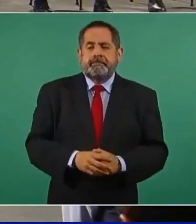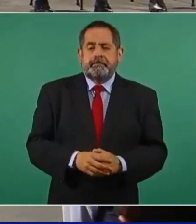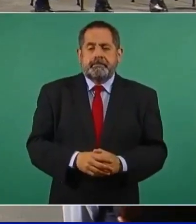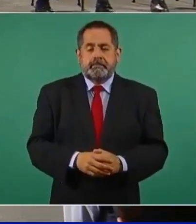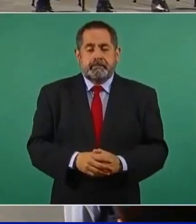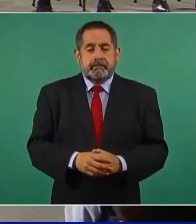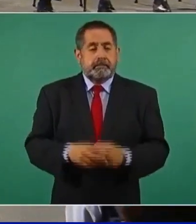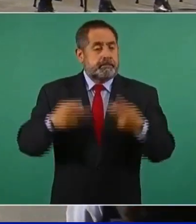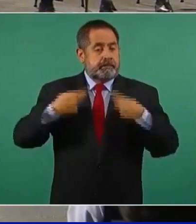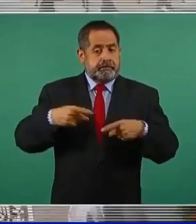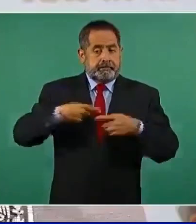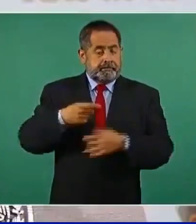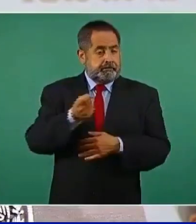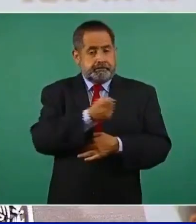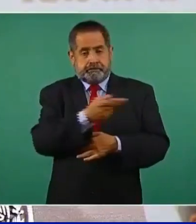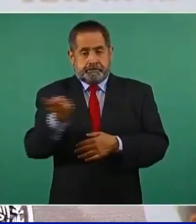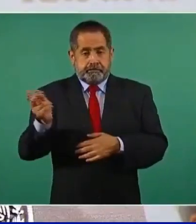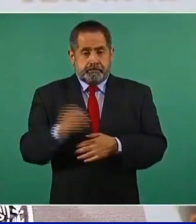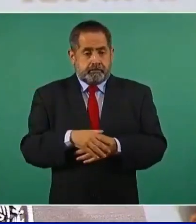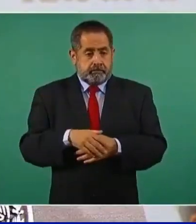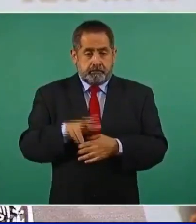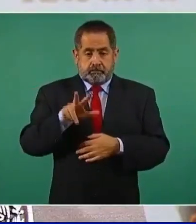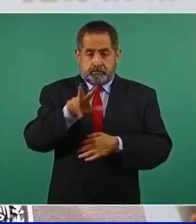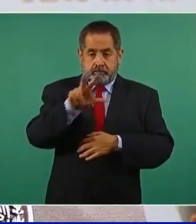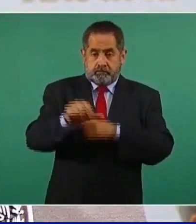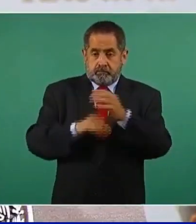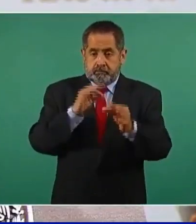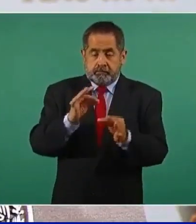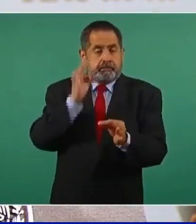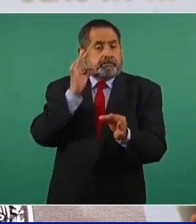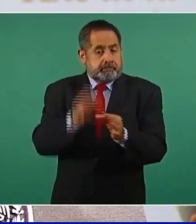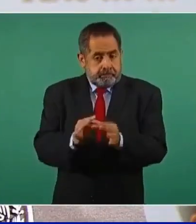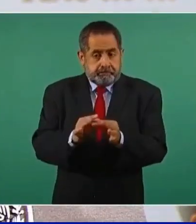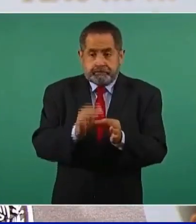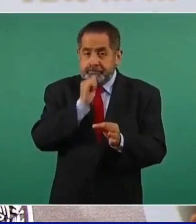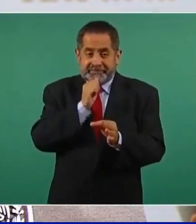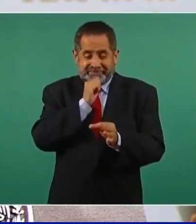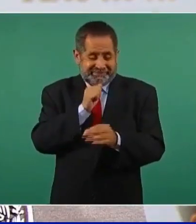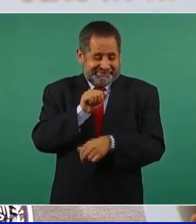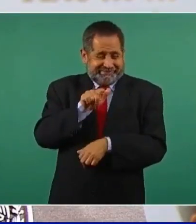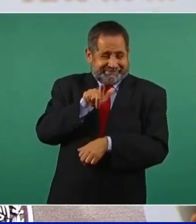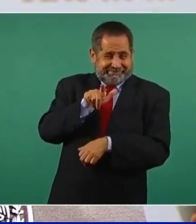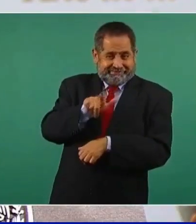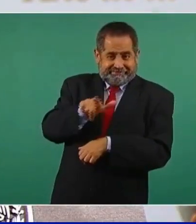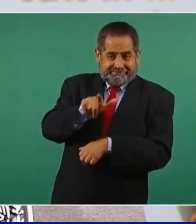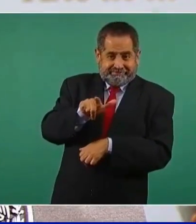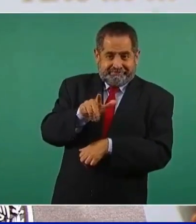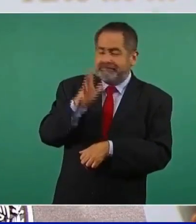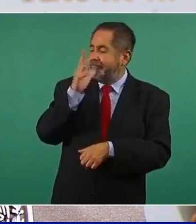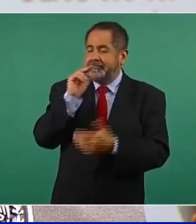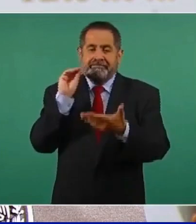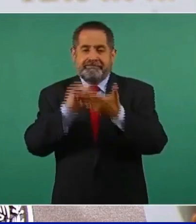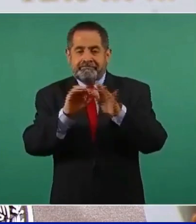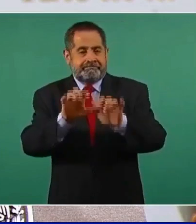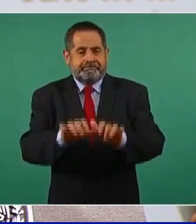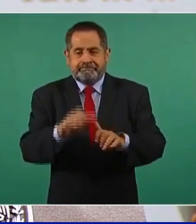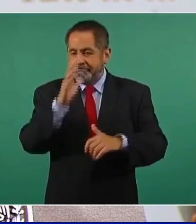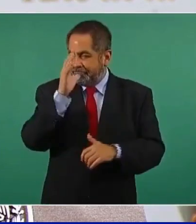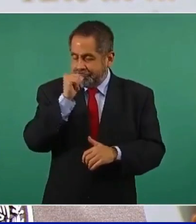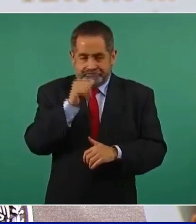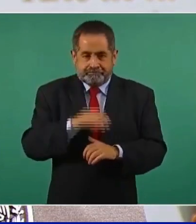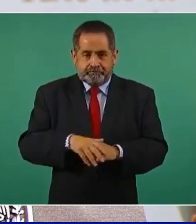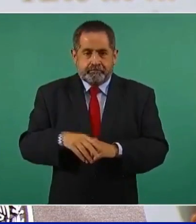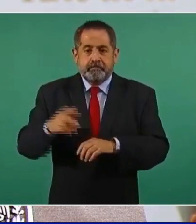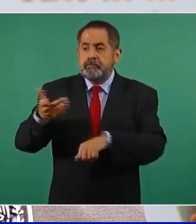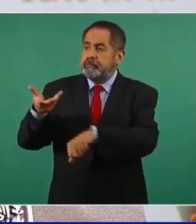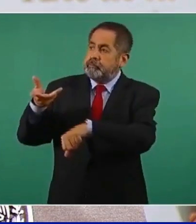Las personas que no han cumplido 18 años no se pueden registrar, por la sencilla razón de que las vacunas no están